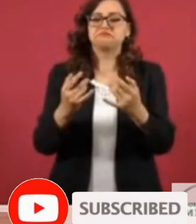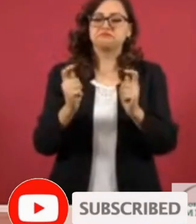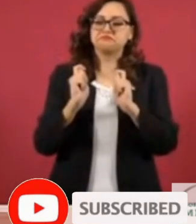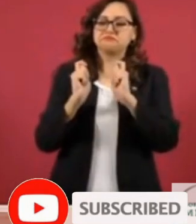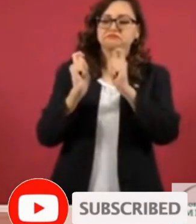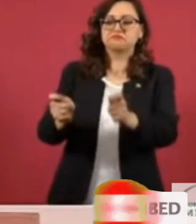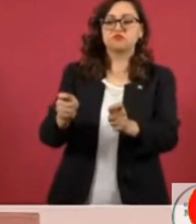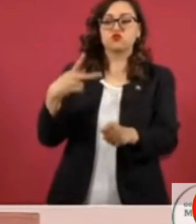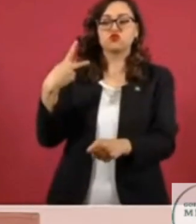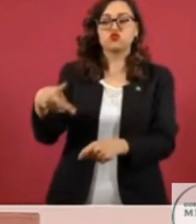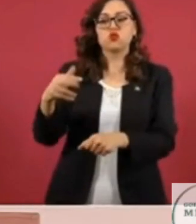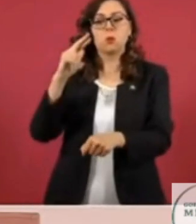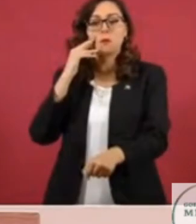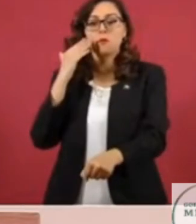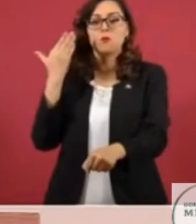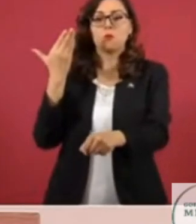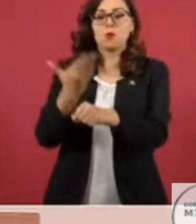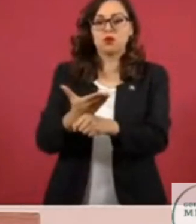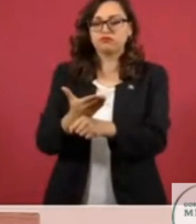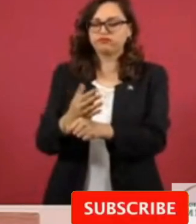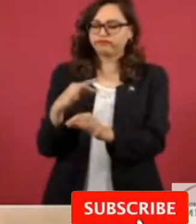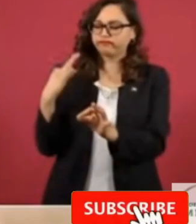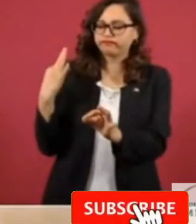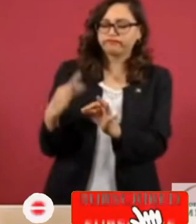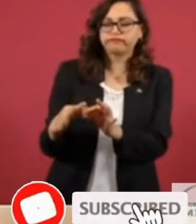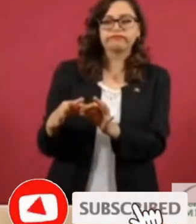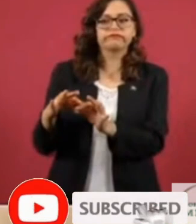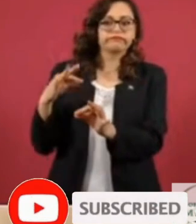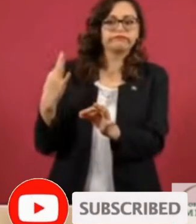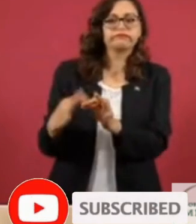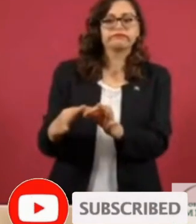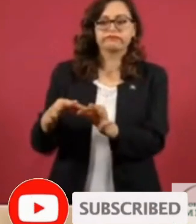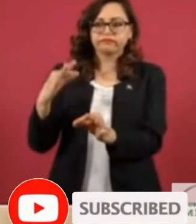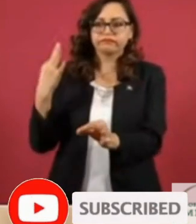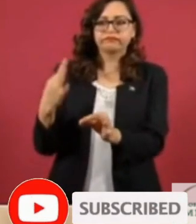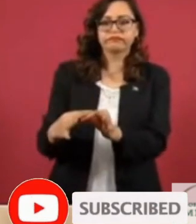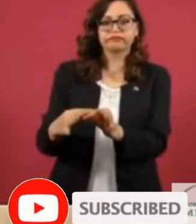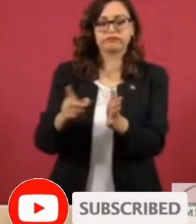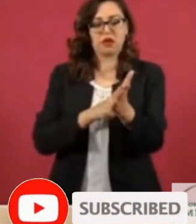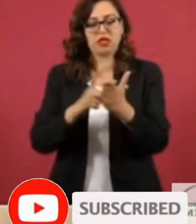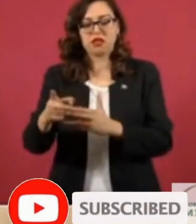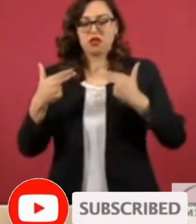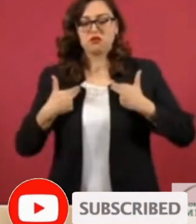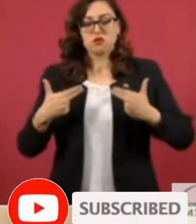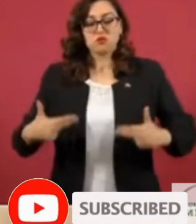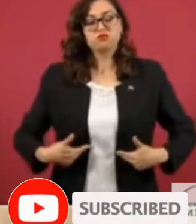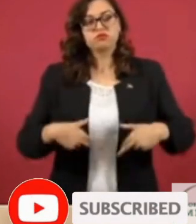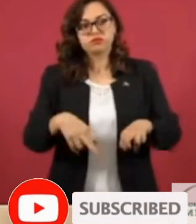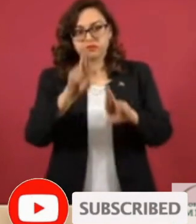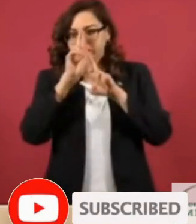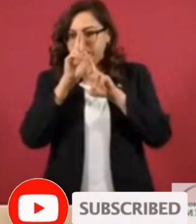garantizar con eficiencia y respeto a los derechos humanos,